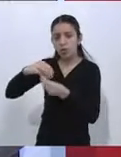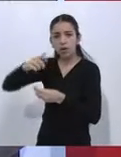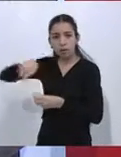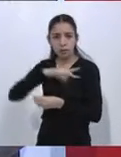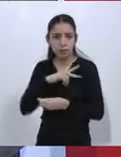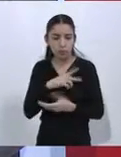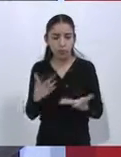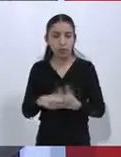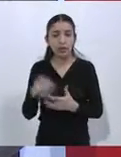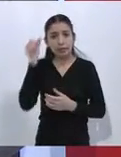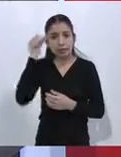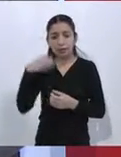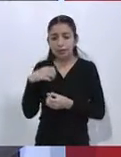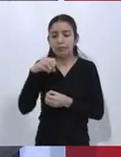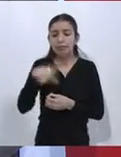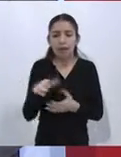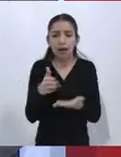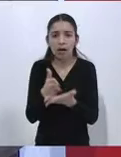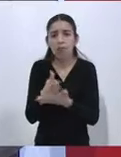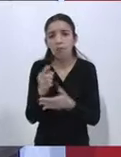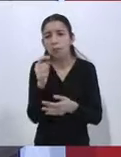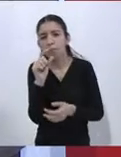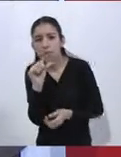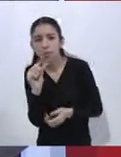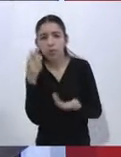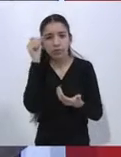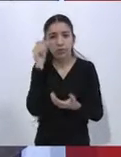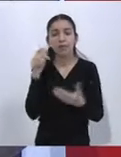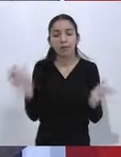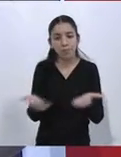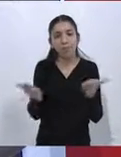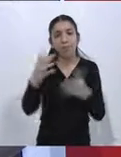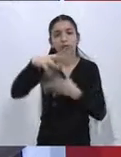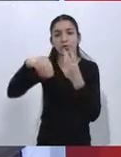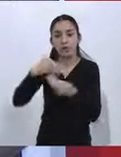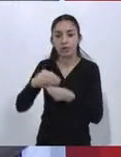¿Cómo podemos retornarlo a la sociedad?